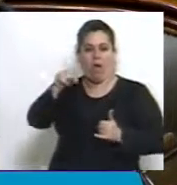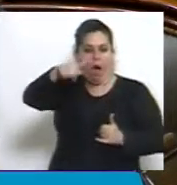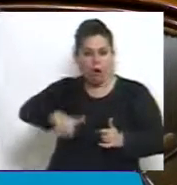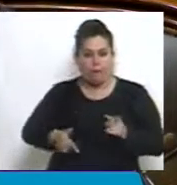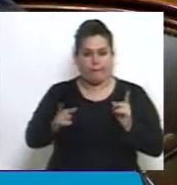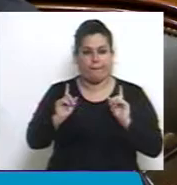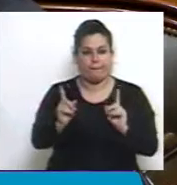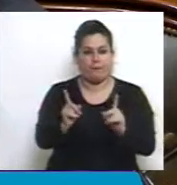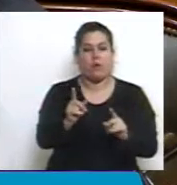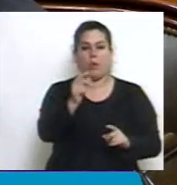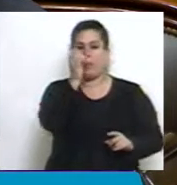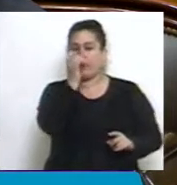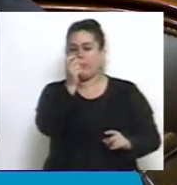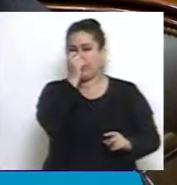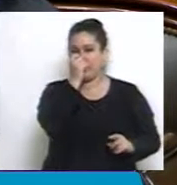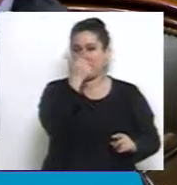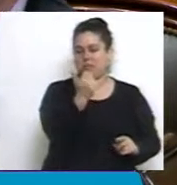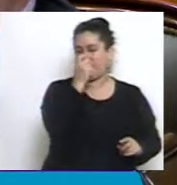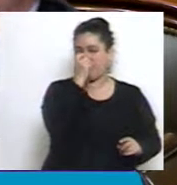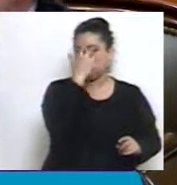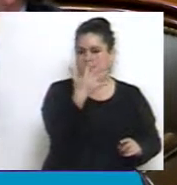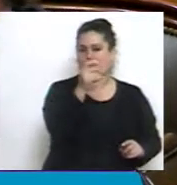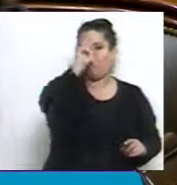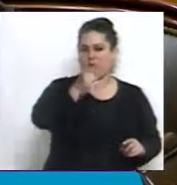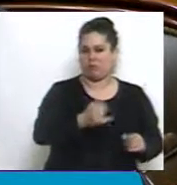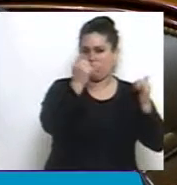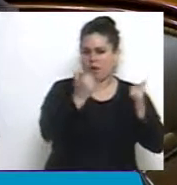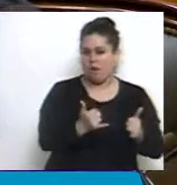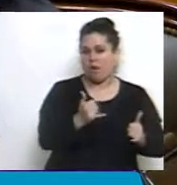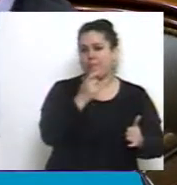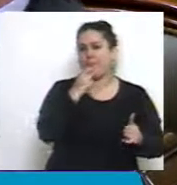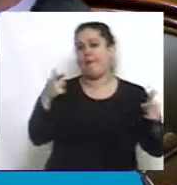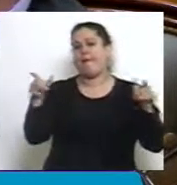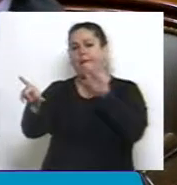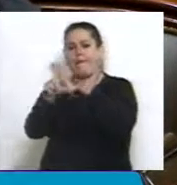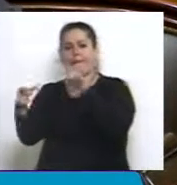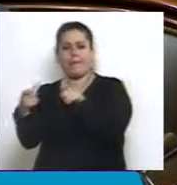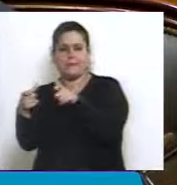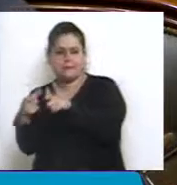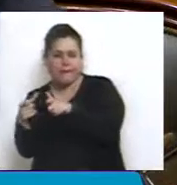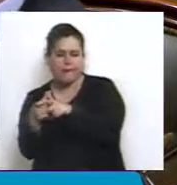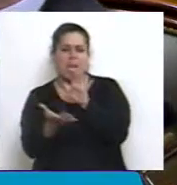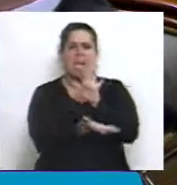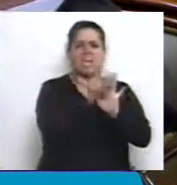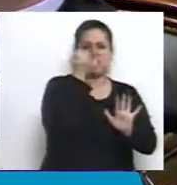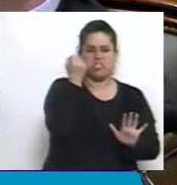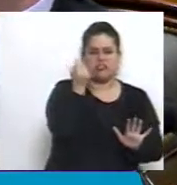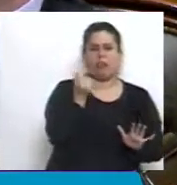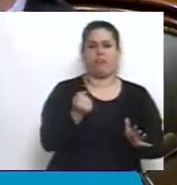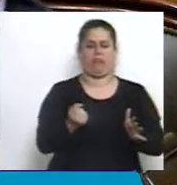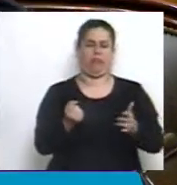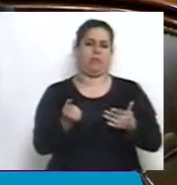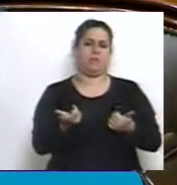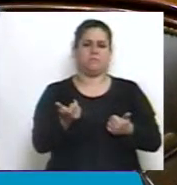siendo de aproximadamente el 25%. Ley del cheque mediante, las retenciones mediante y lo que se